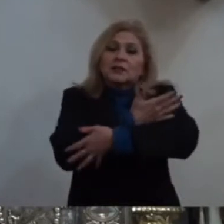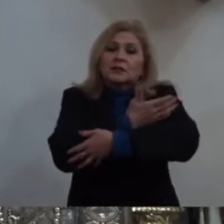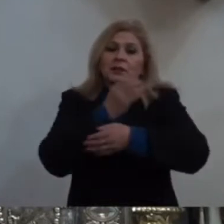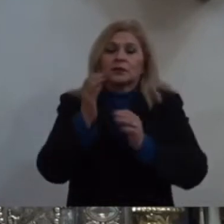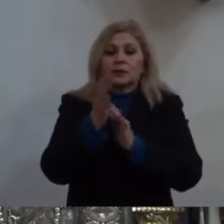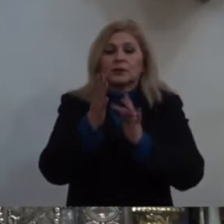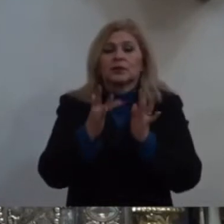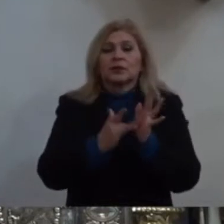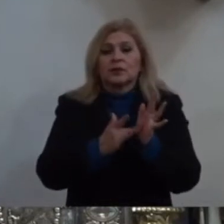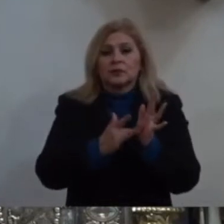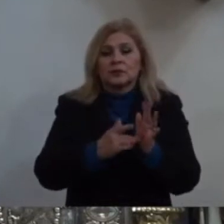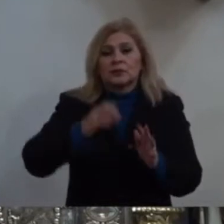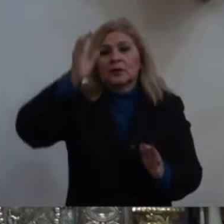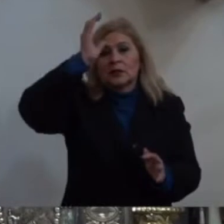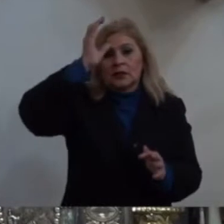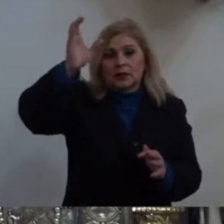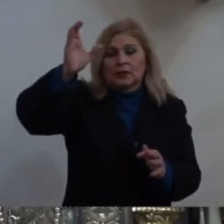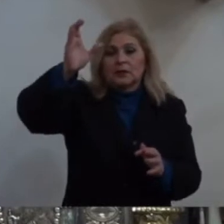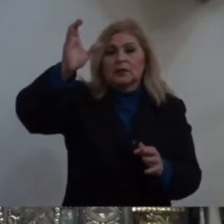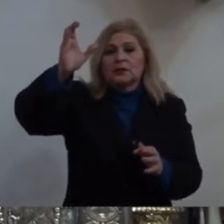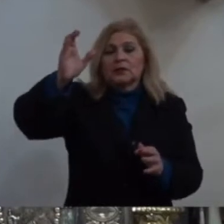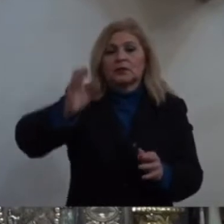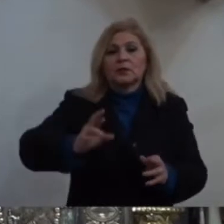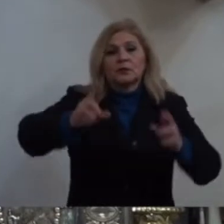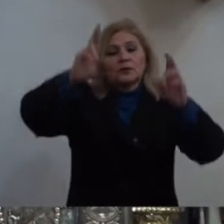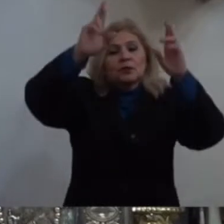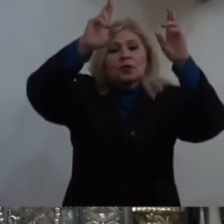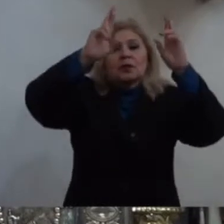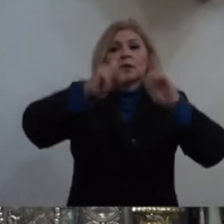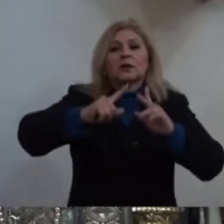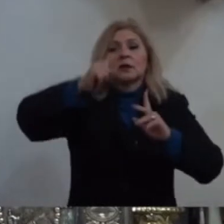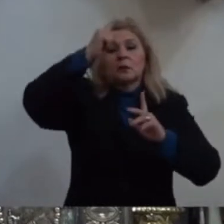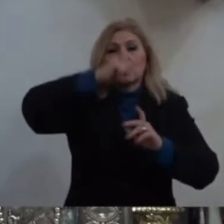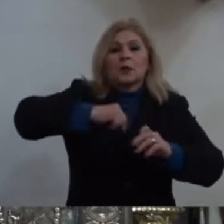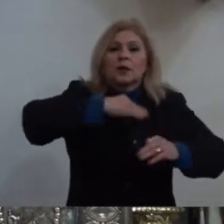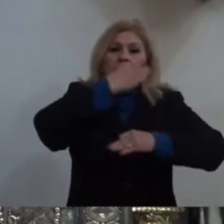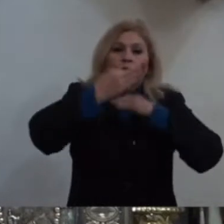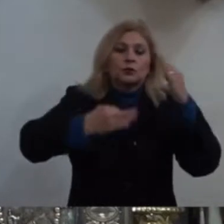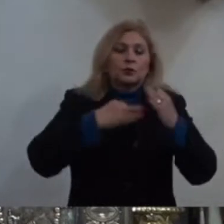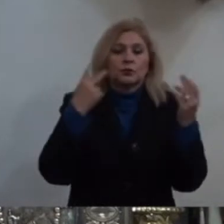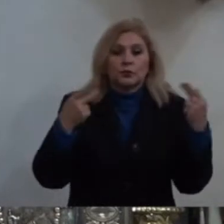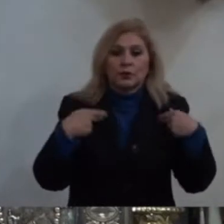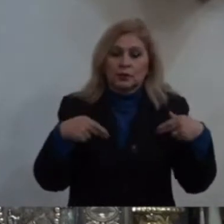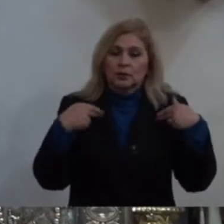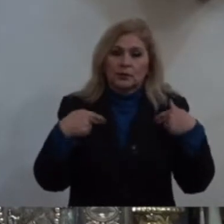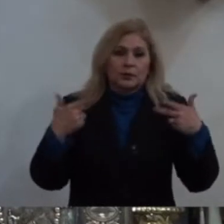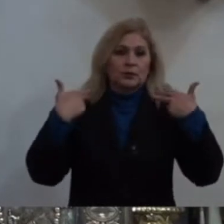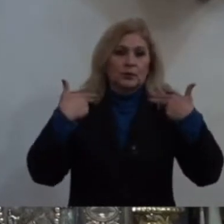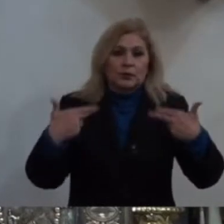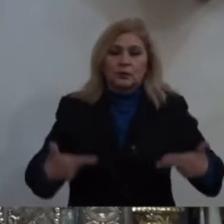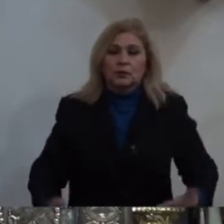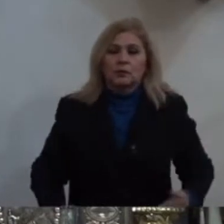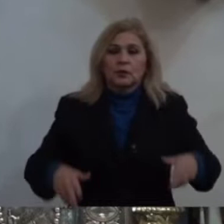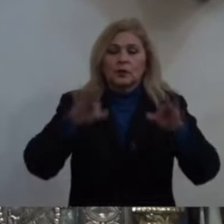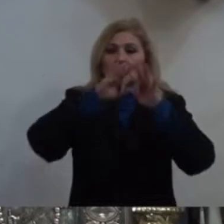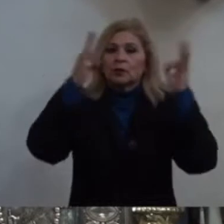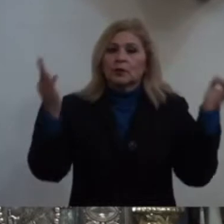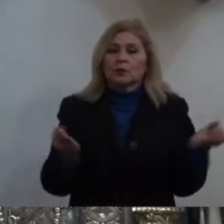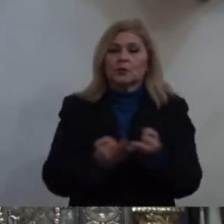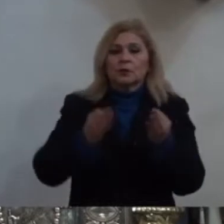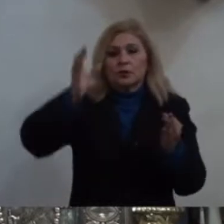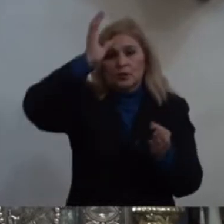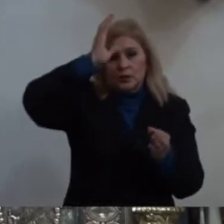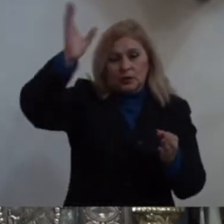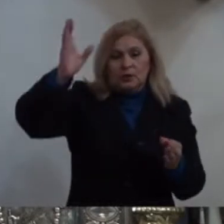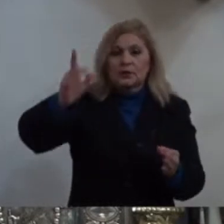Cristo es un don para la humanidad Cristo es la luz del mundo